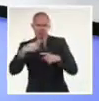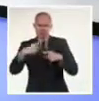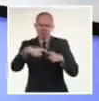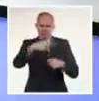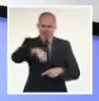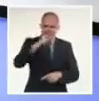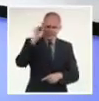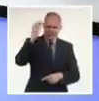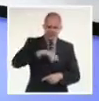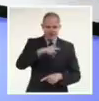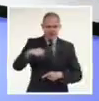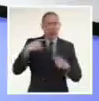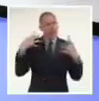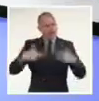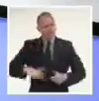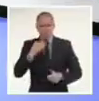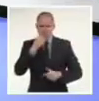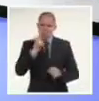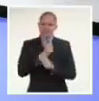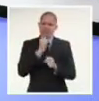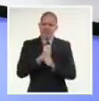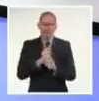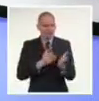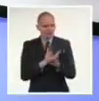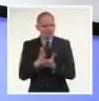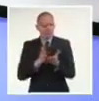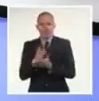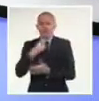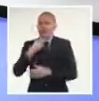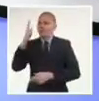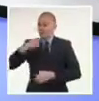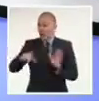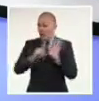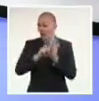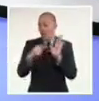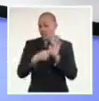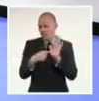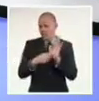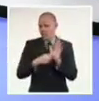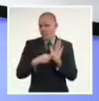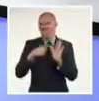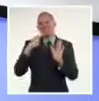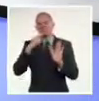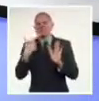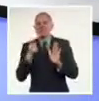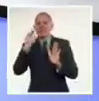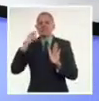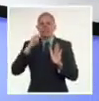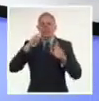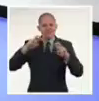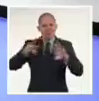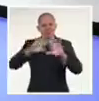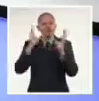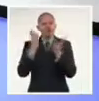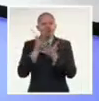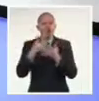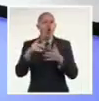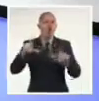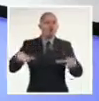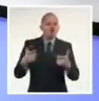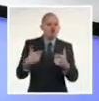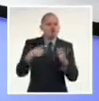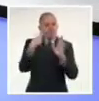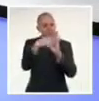autonomía para el ejercicio de sus funciones asignadas por la ley relacionadas con la inspección, vigilancia y control sobre las